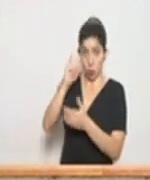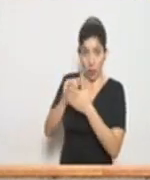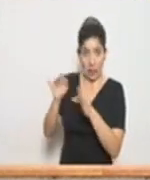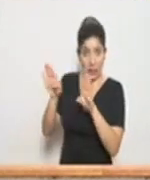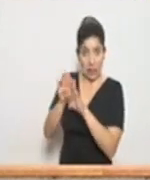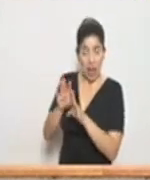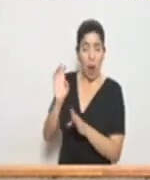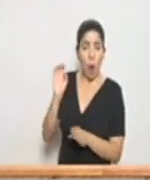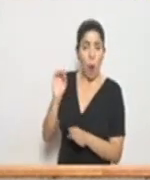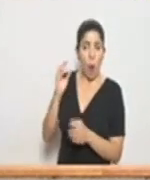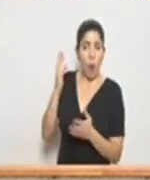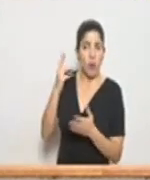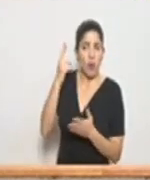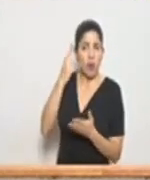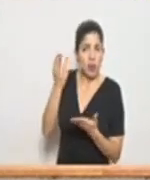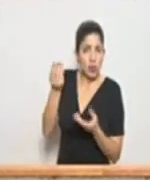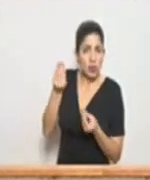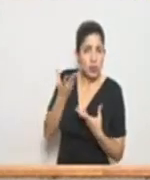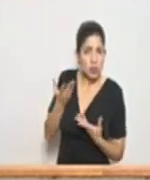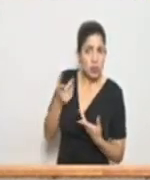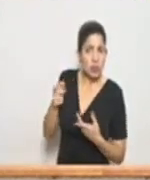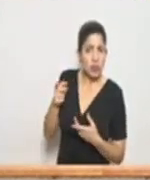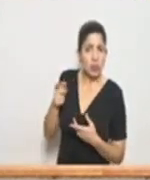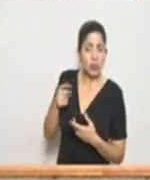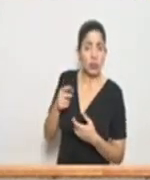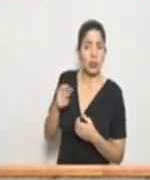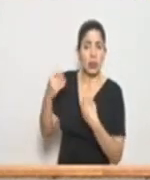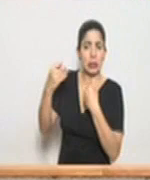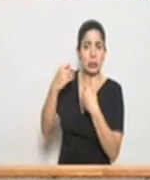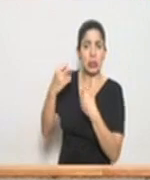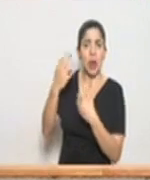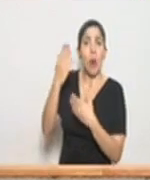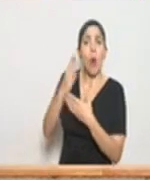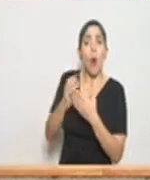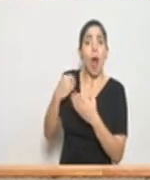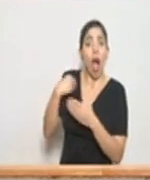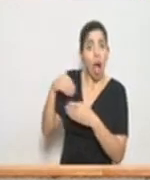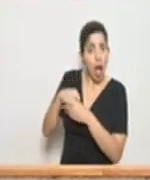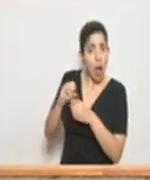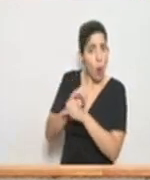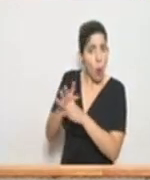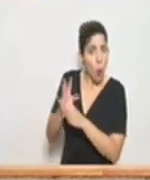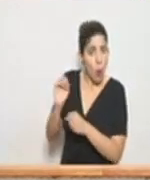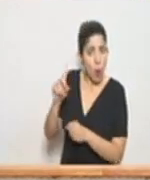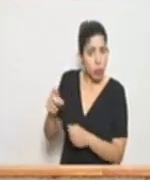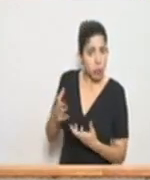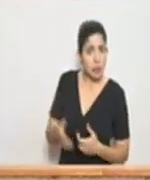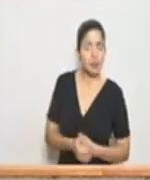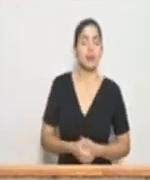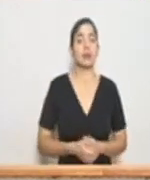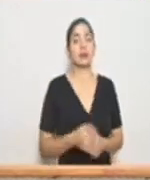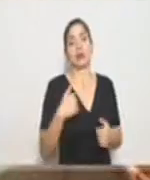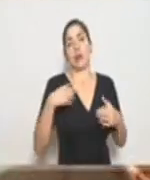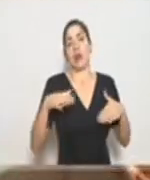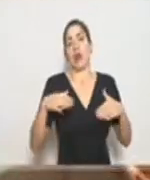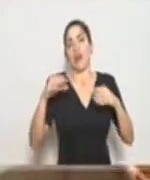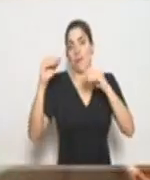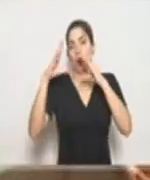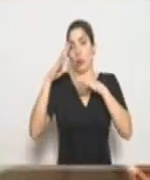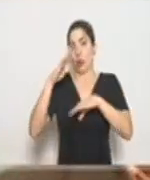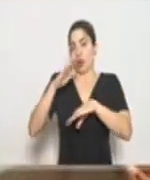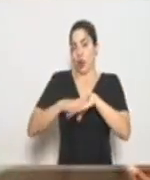podría indicarnos en la medida lo posible o hay casos de COVID-19 en ese lugar bueno no tengo la información